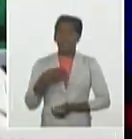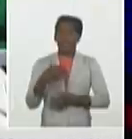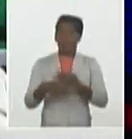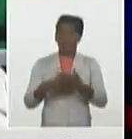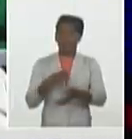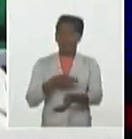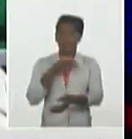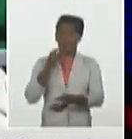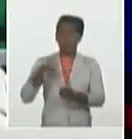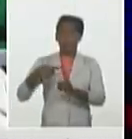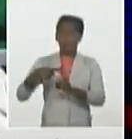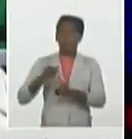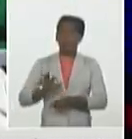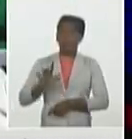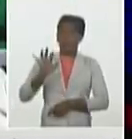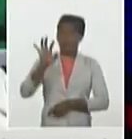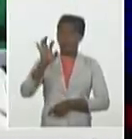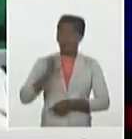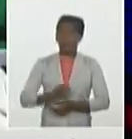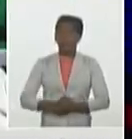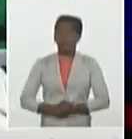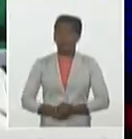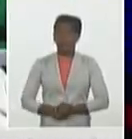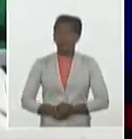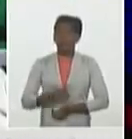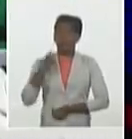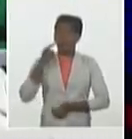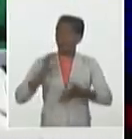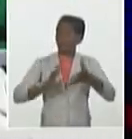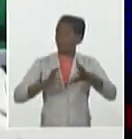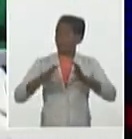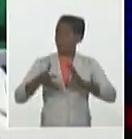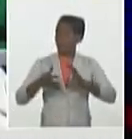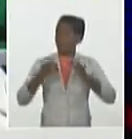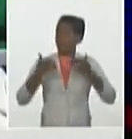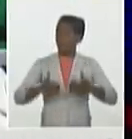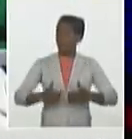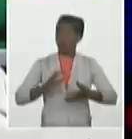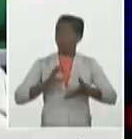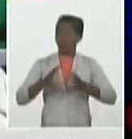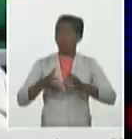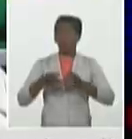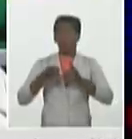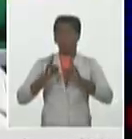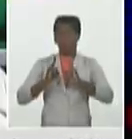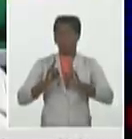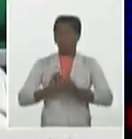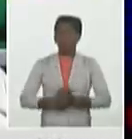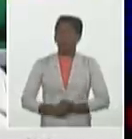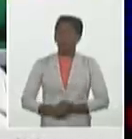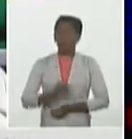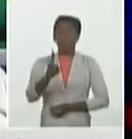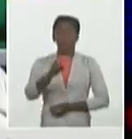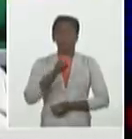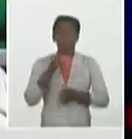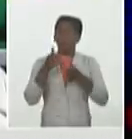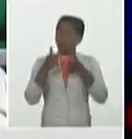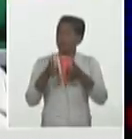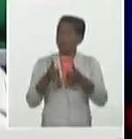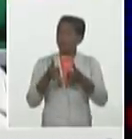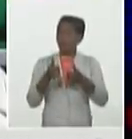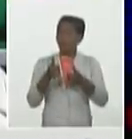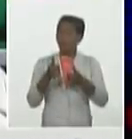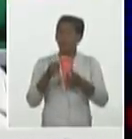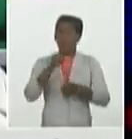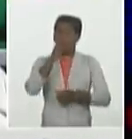lamentablemente comorbilidades muy complejas. Asintomático al inicio, también, igual que